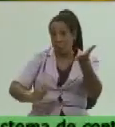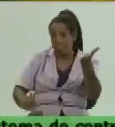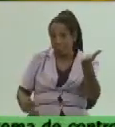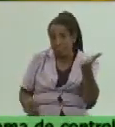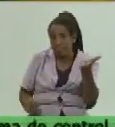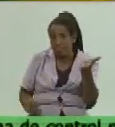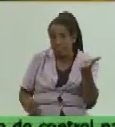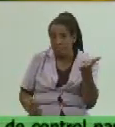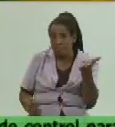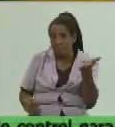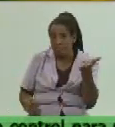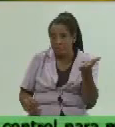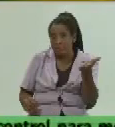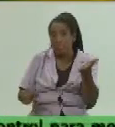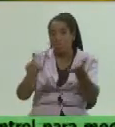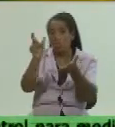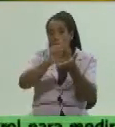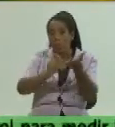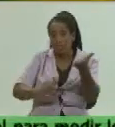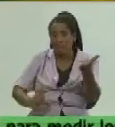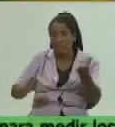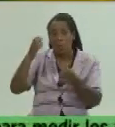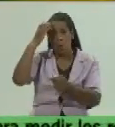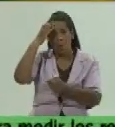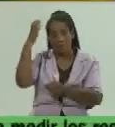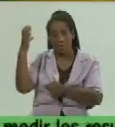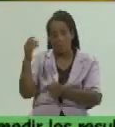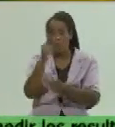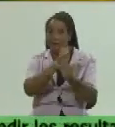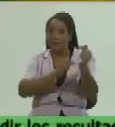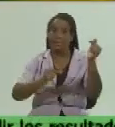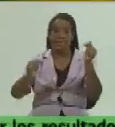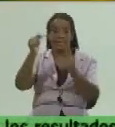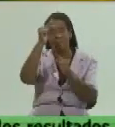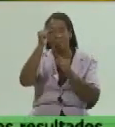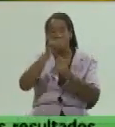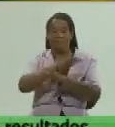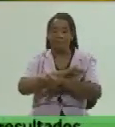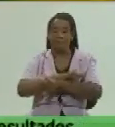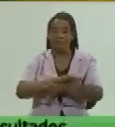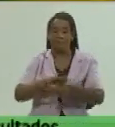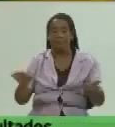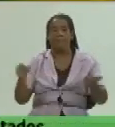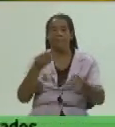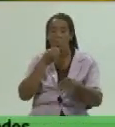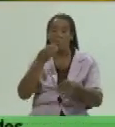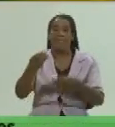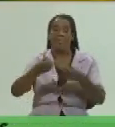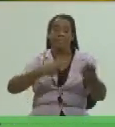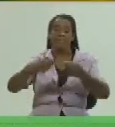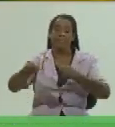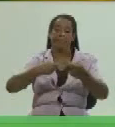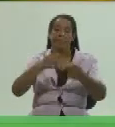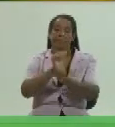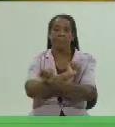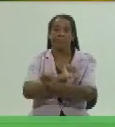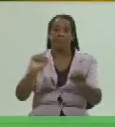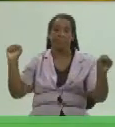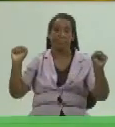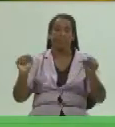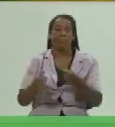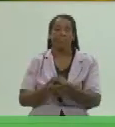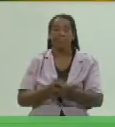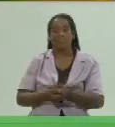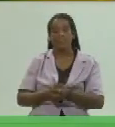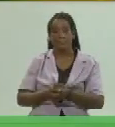lo que tienen contratado con el Estado que es una de las de las premisas también entonces bueno puede comercializar el resto de las